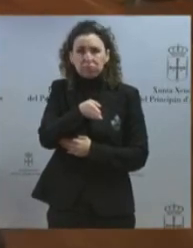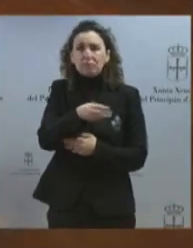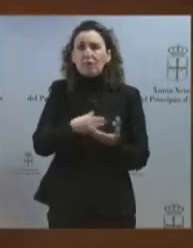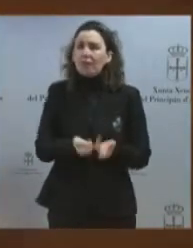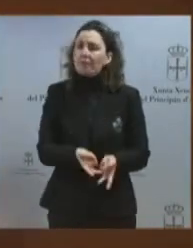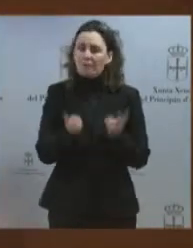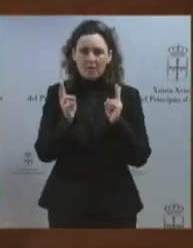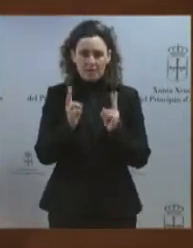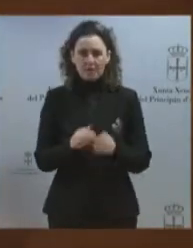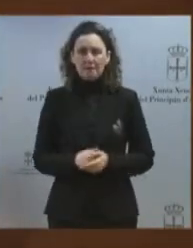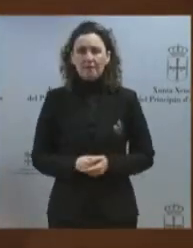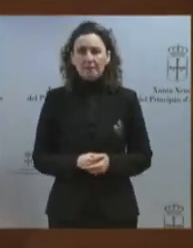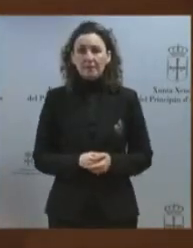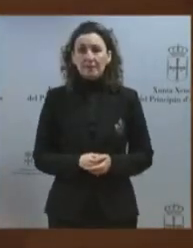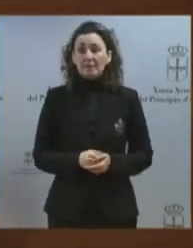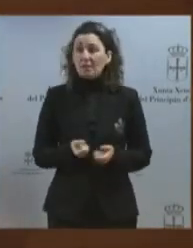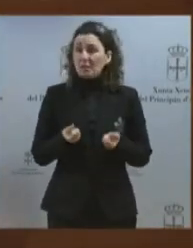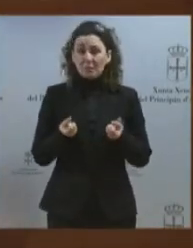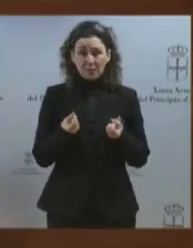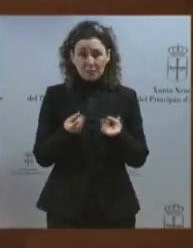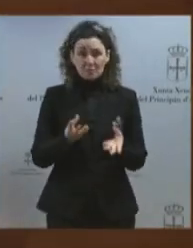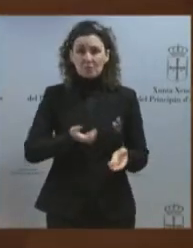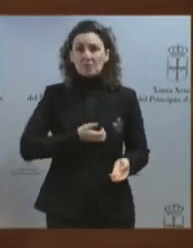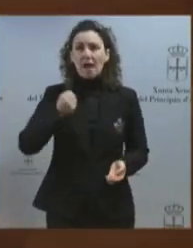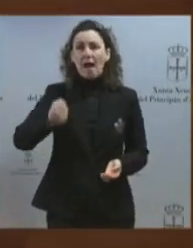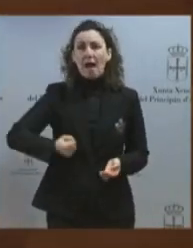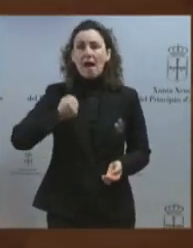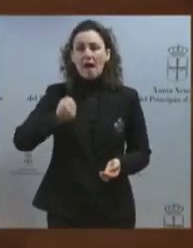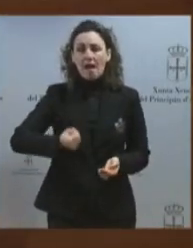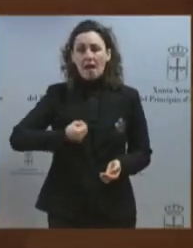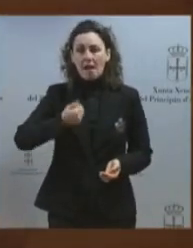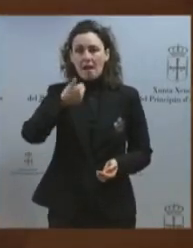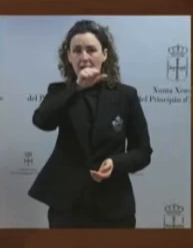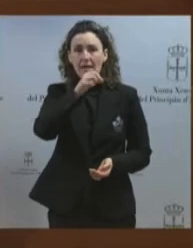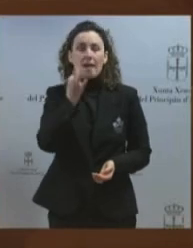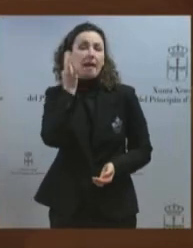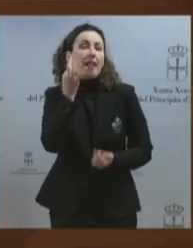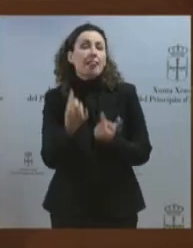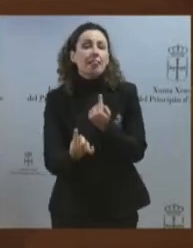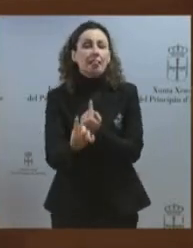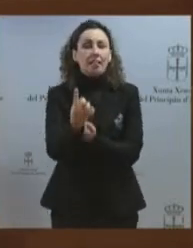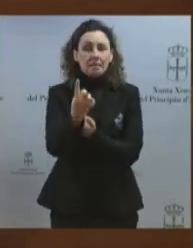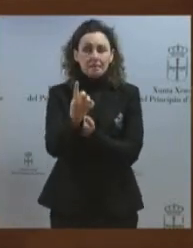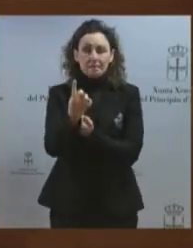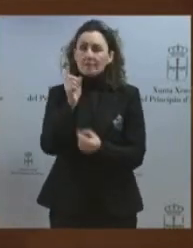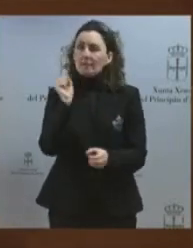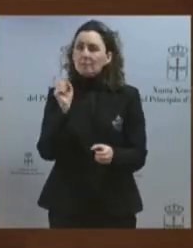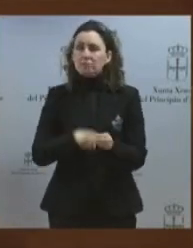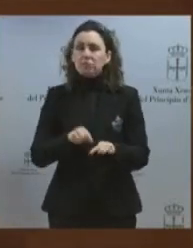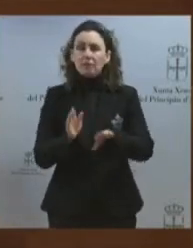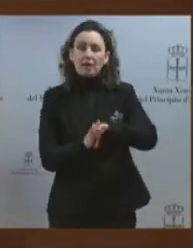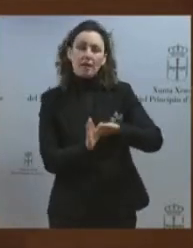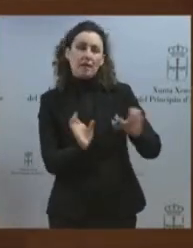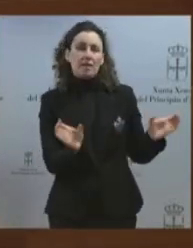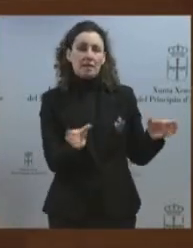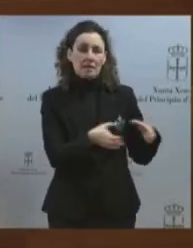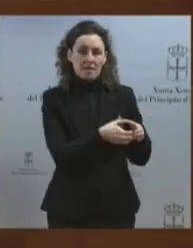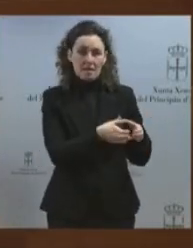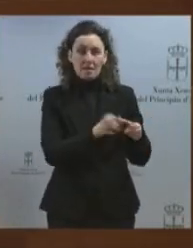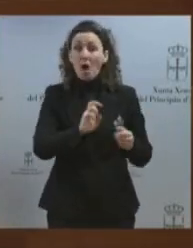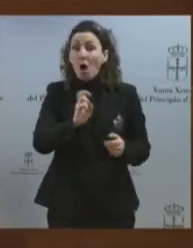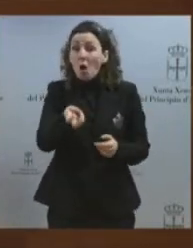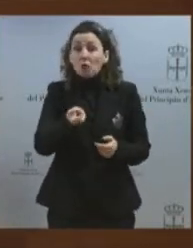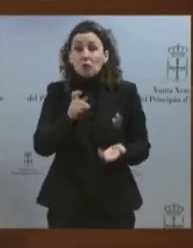alcaldes y alguna alcaldesa pertenecían a partidos de izquierdas, otros ni siquiera a eso. No